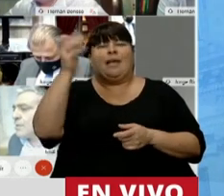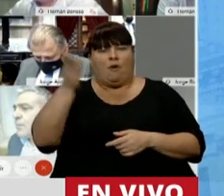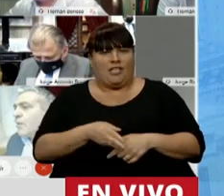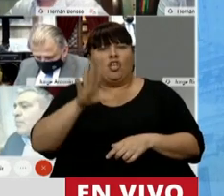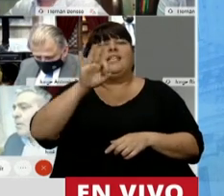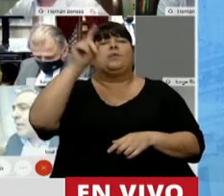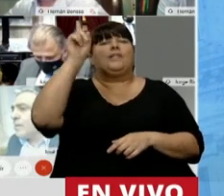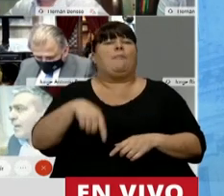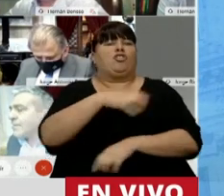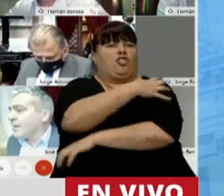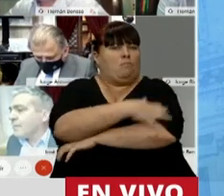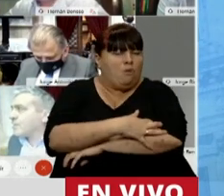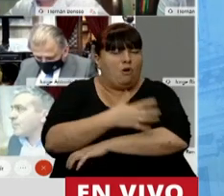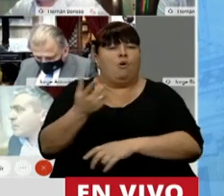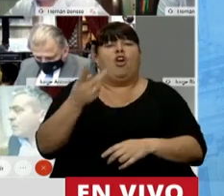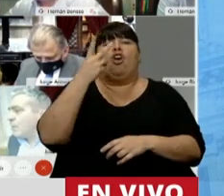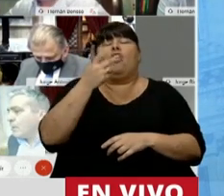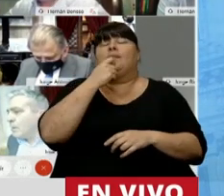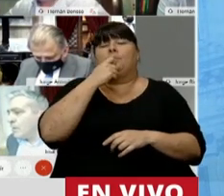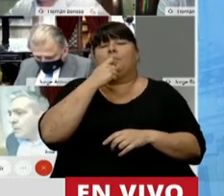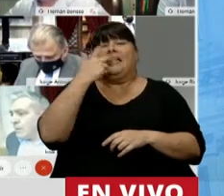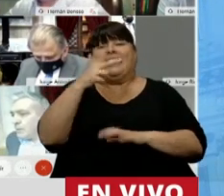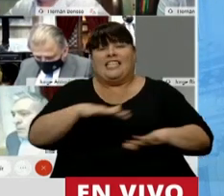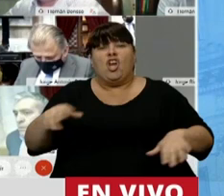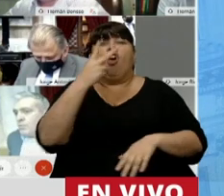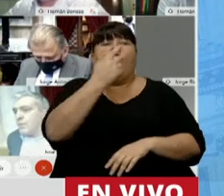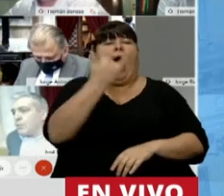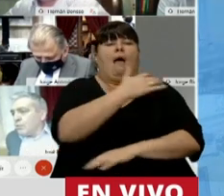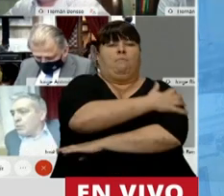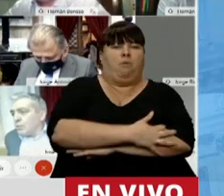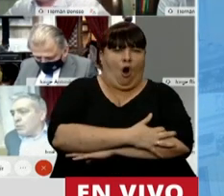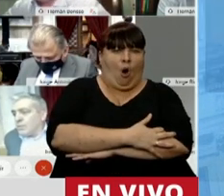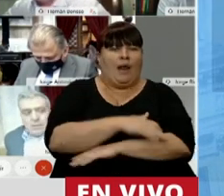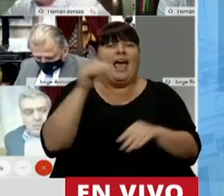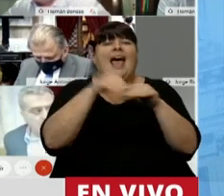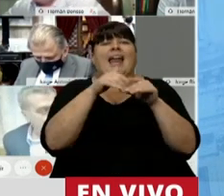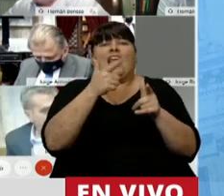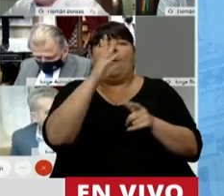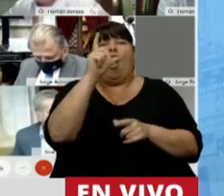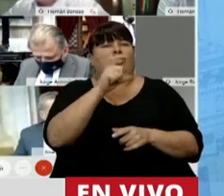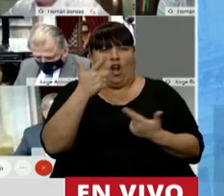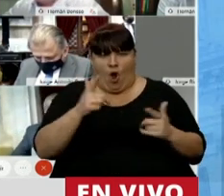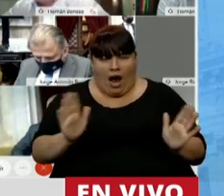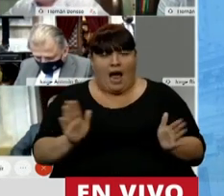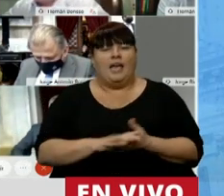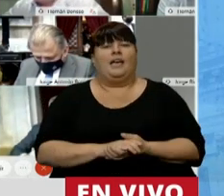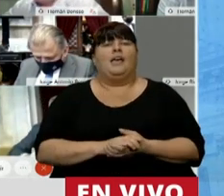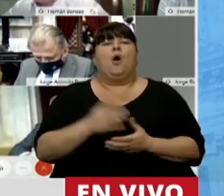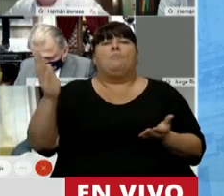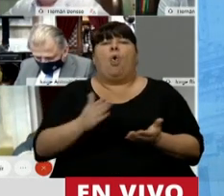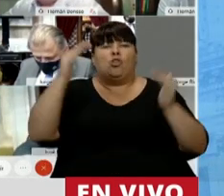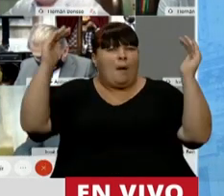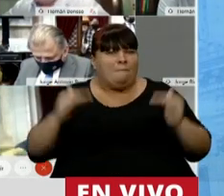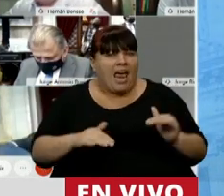50% de pobreza, 2 de cada 3 chicos pobres, 100 reservas líquidas en el Banco Central, caída de la